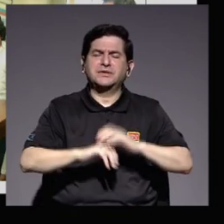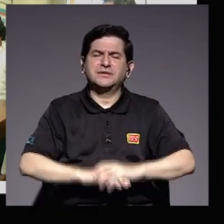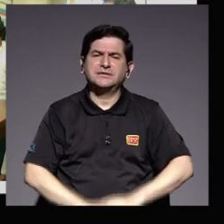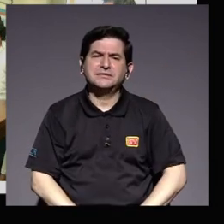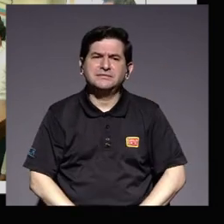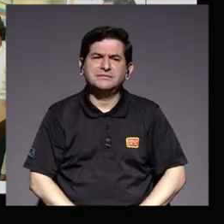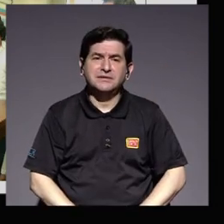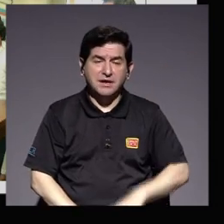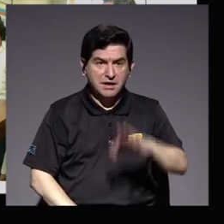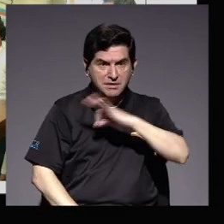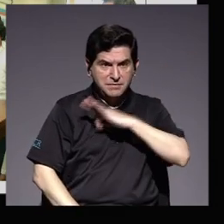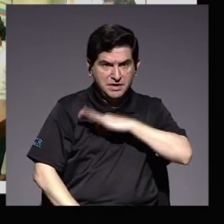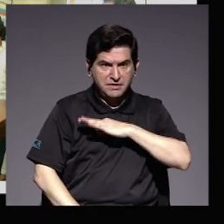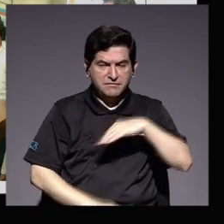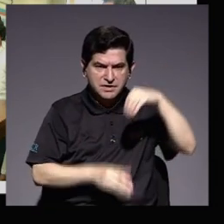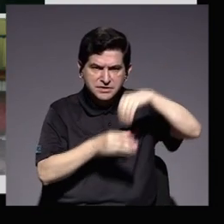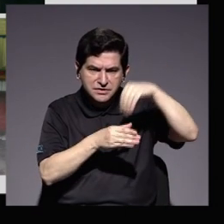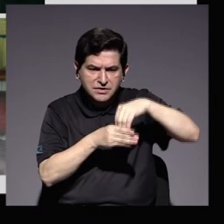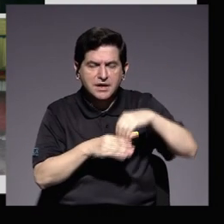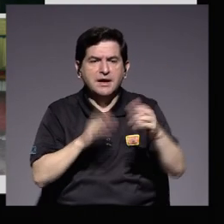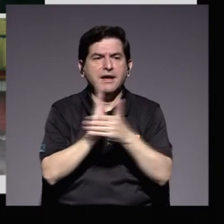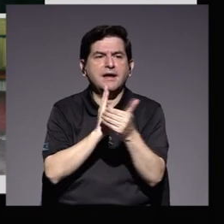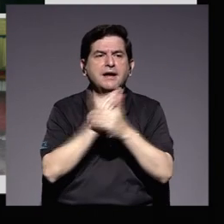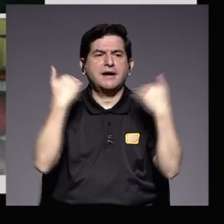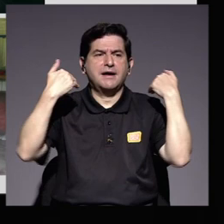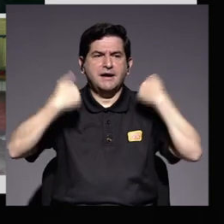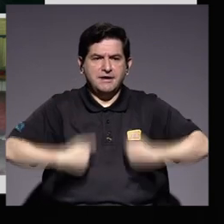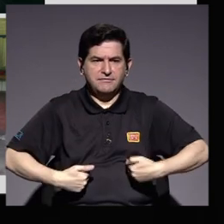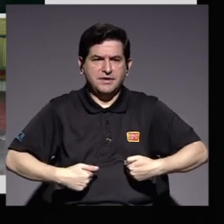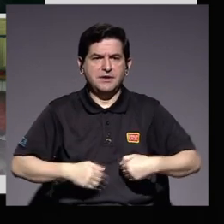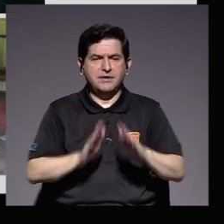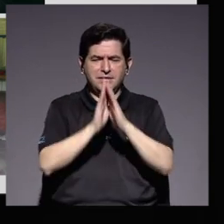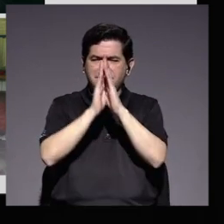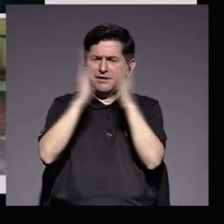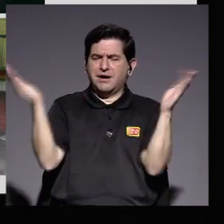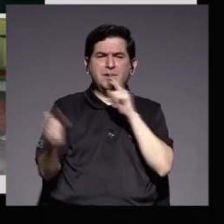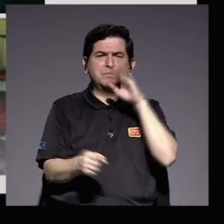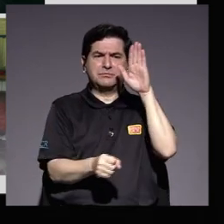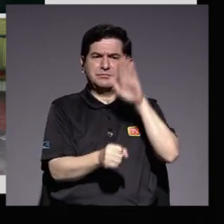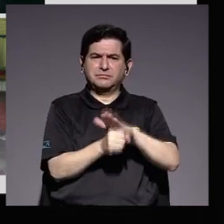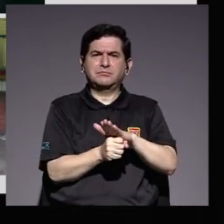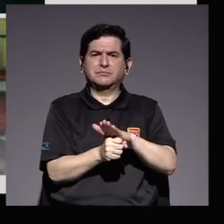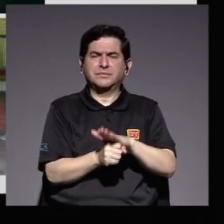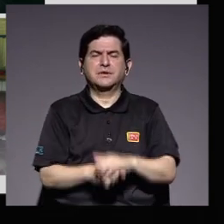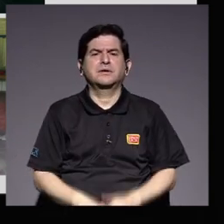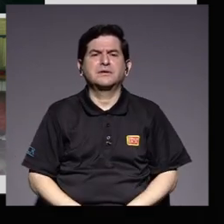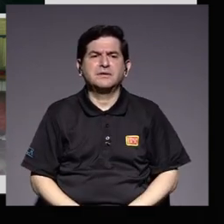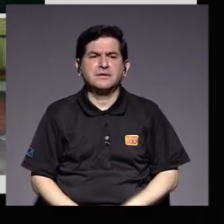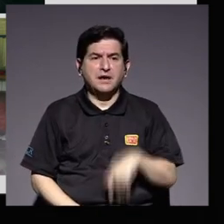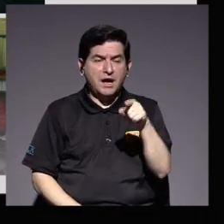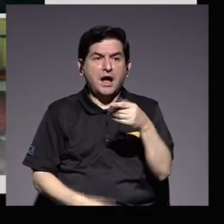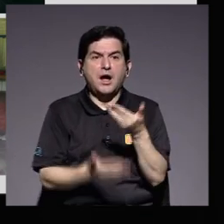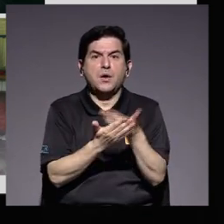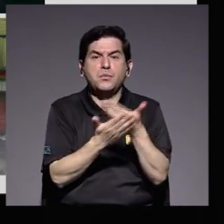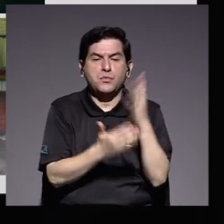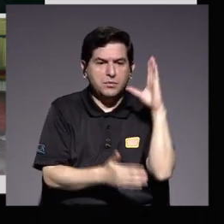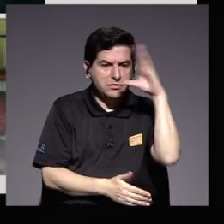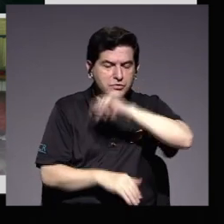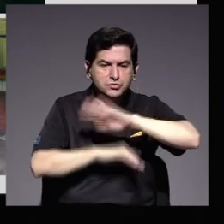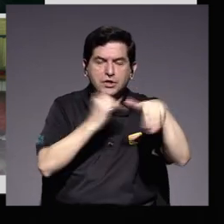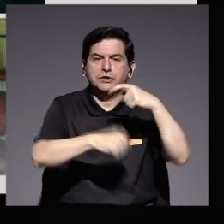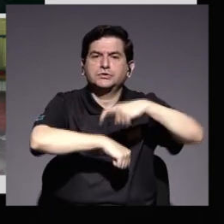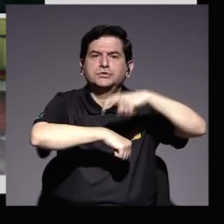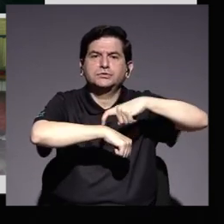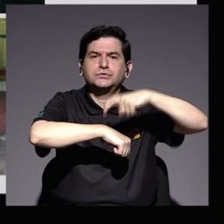Los beneficios de invertir en el talento humano han sido ampliamente comprobados y a pesar de que sus frutos se perciben en todo